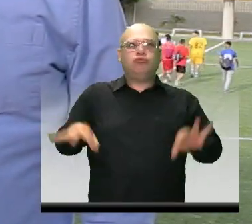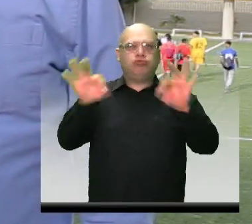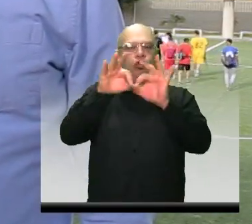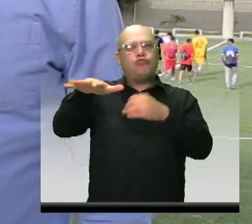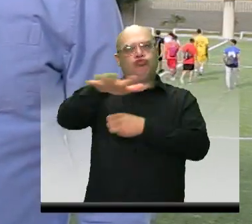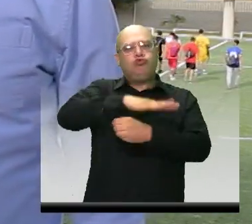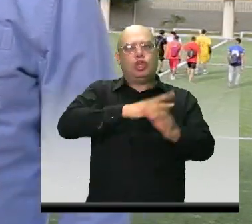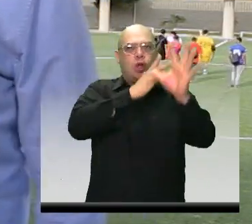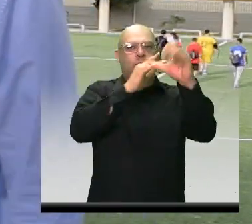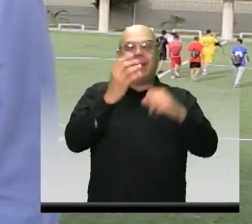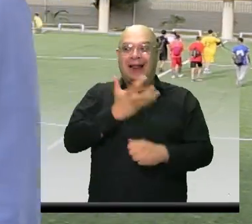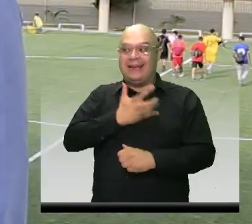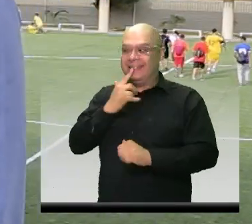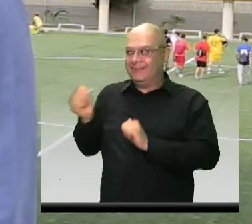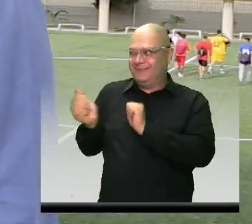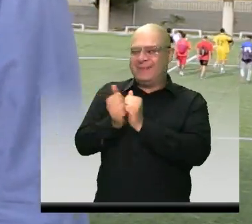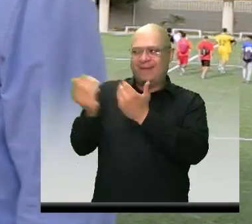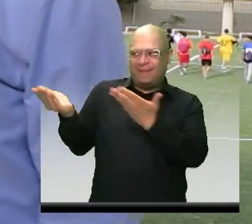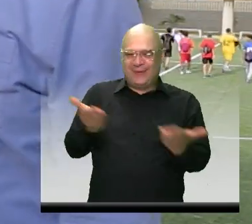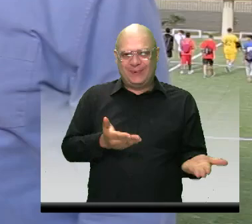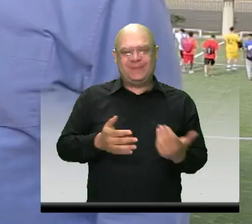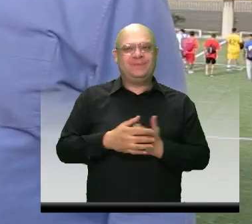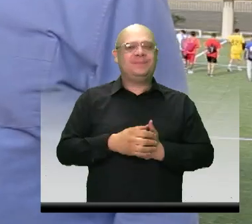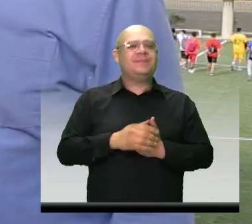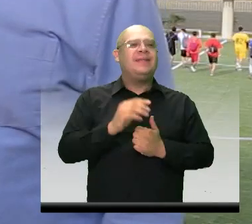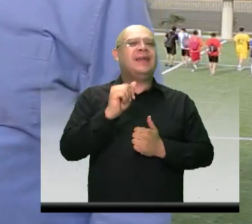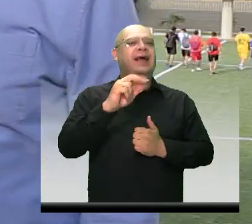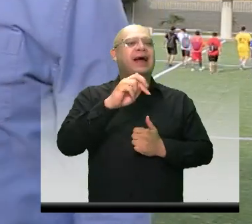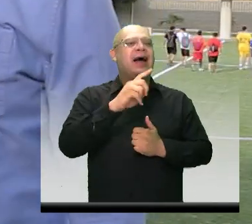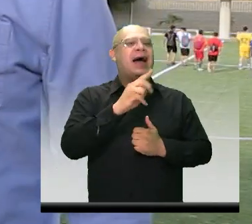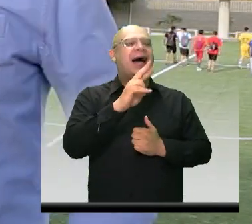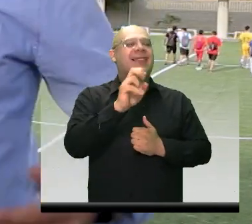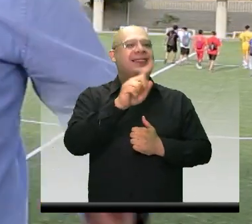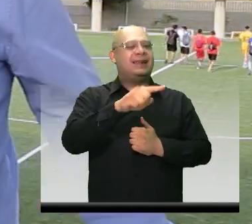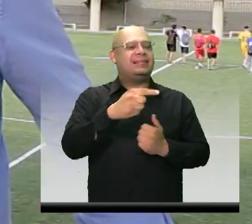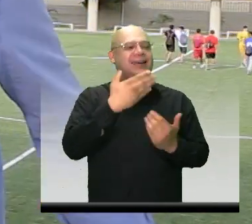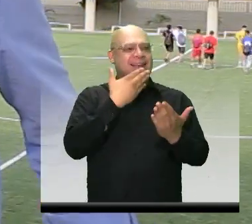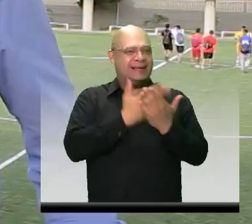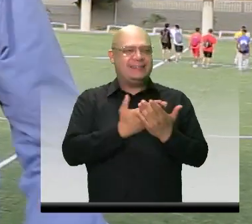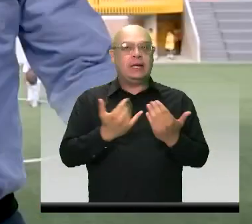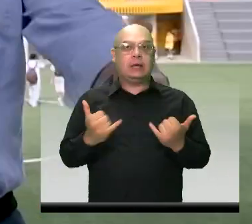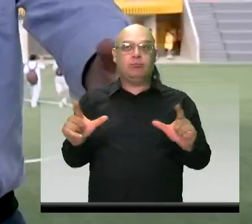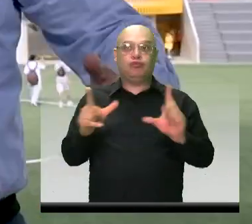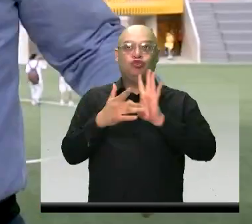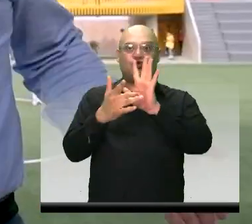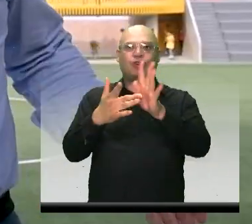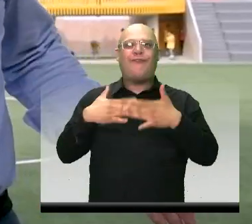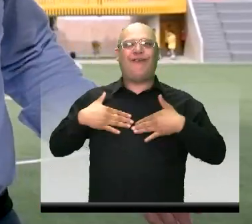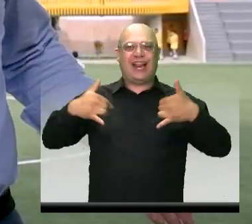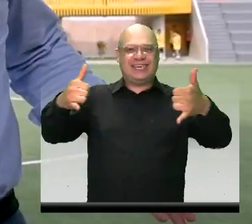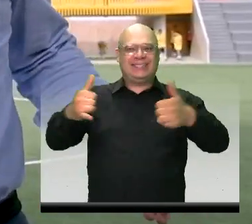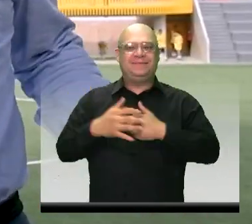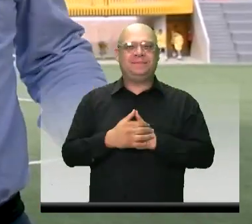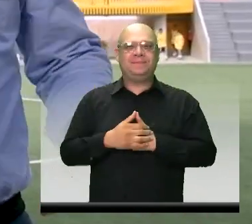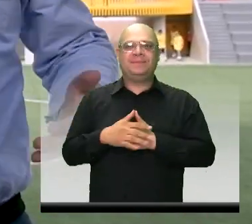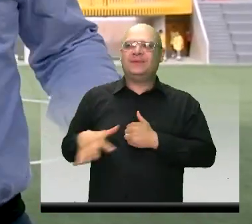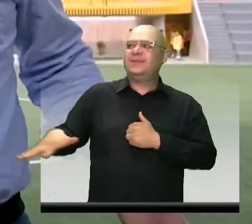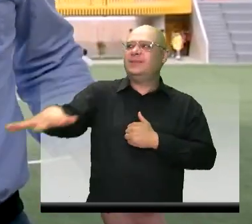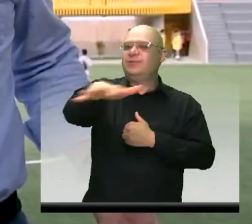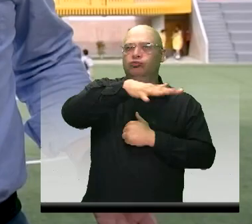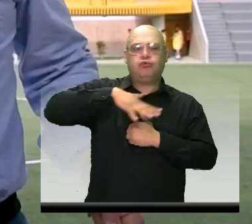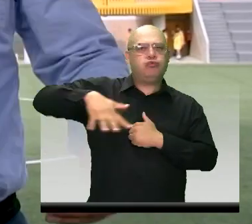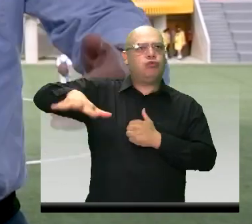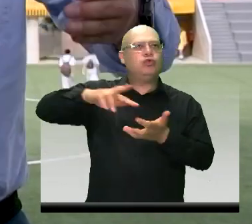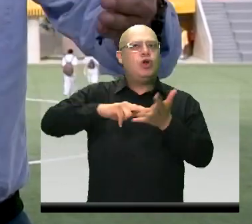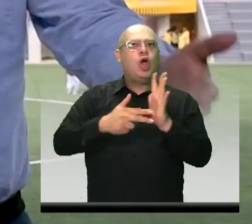Itagüí, alcalde, bienvenido. Andrés, gracias hermano, aquí estamos en este programa, felices, aquí al frente de este espacio, que es un espacio de